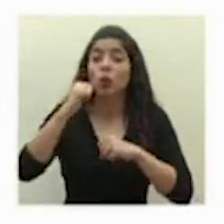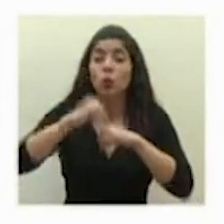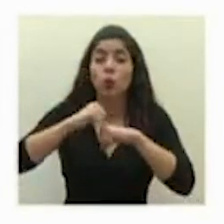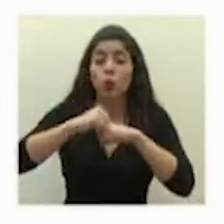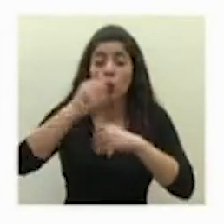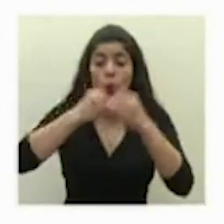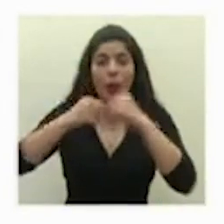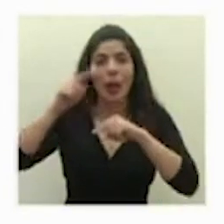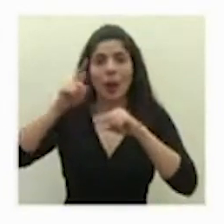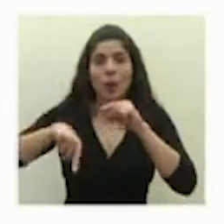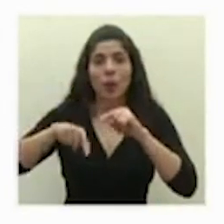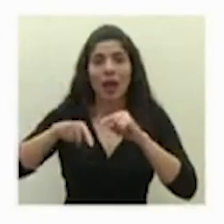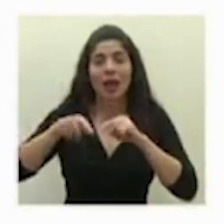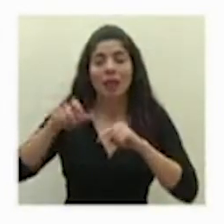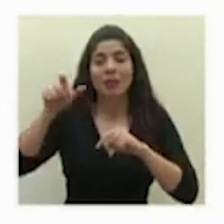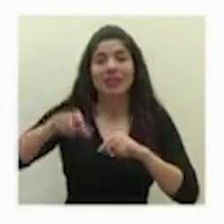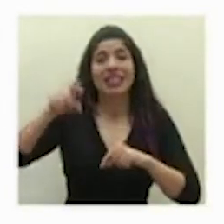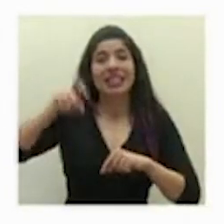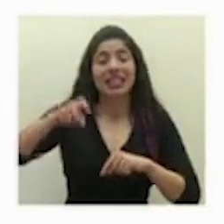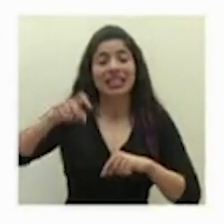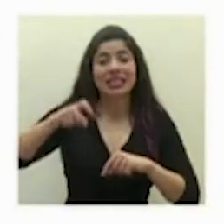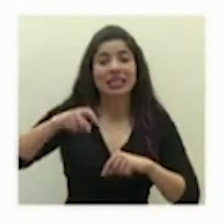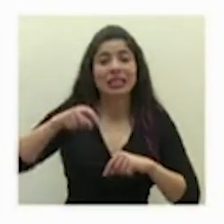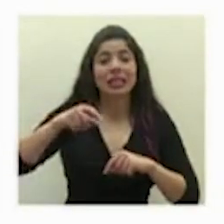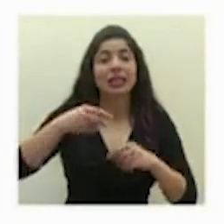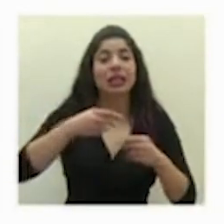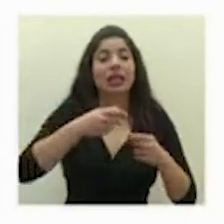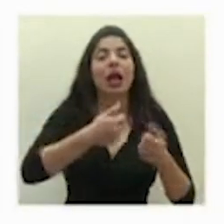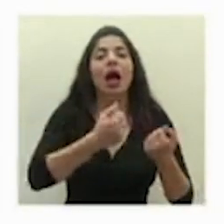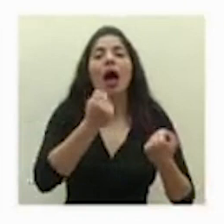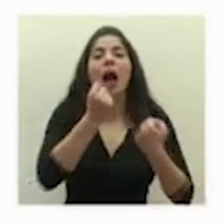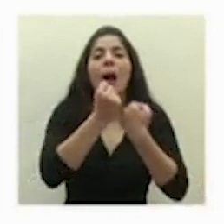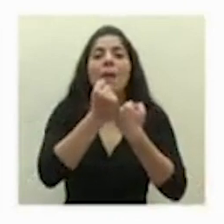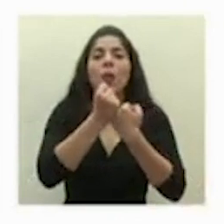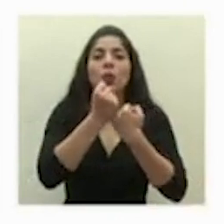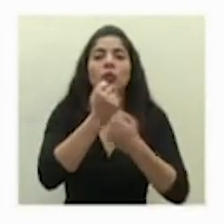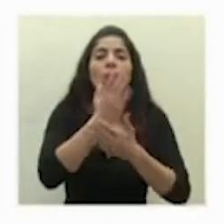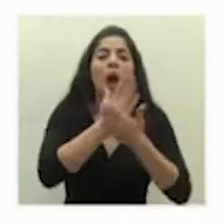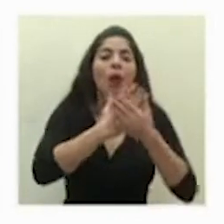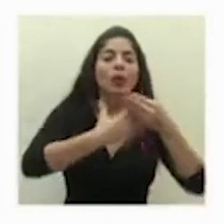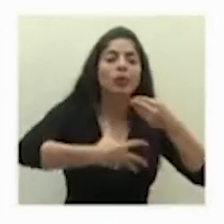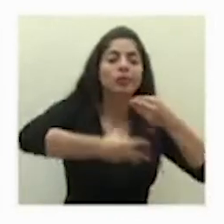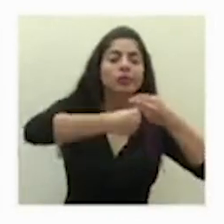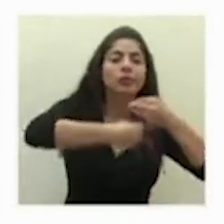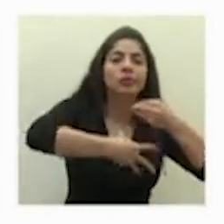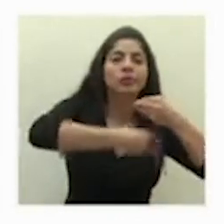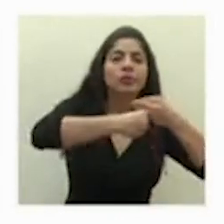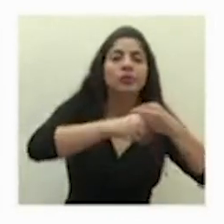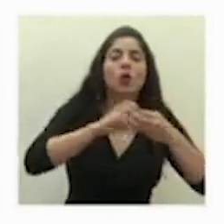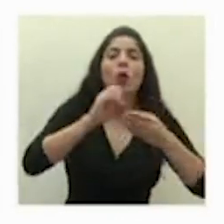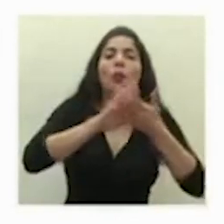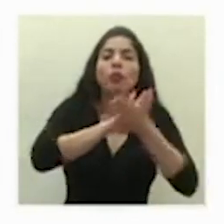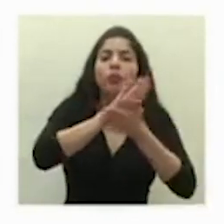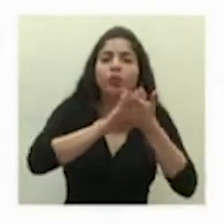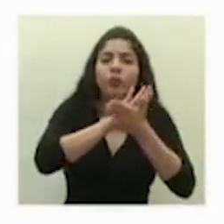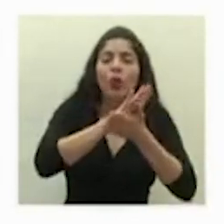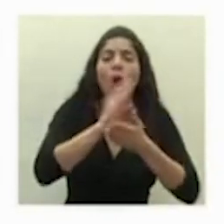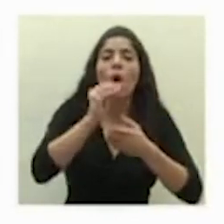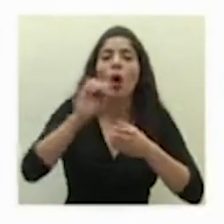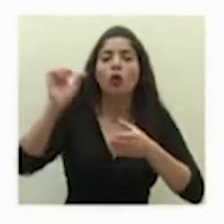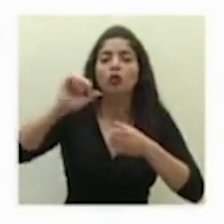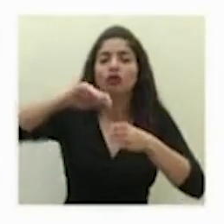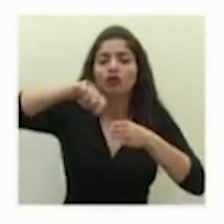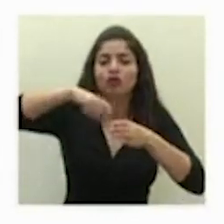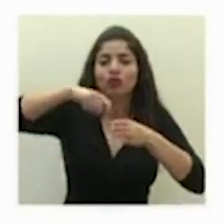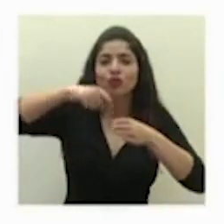y que se requiere que ellos y ellas se les aporten algunos complementos como colados o cereales que